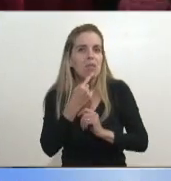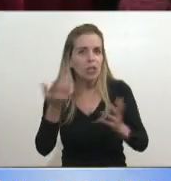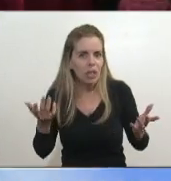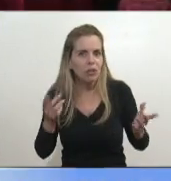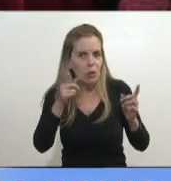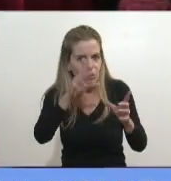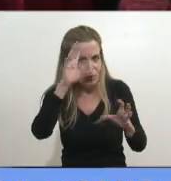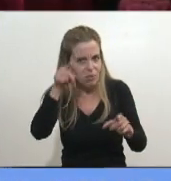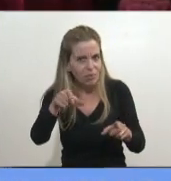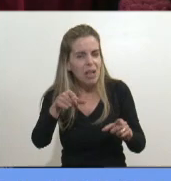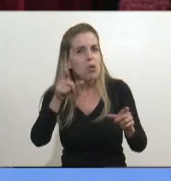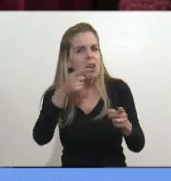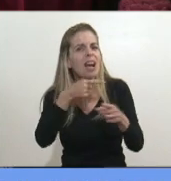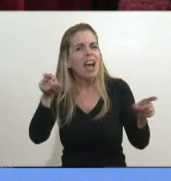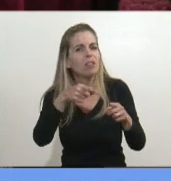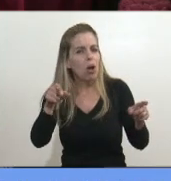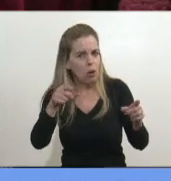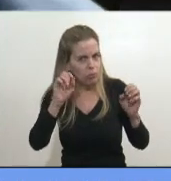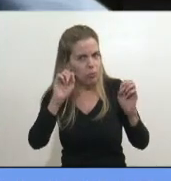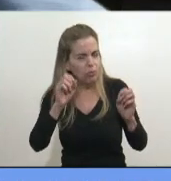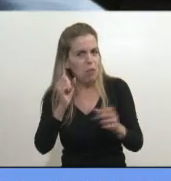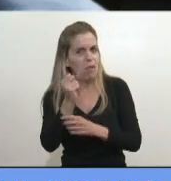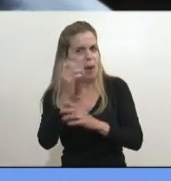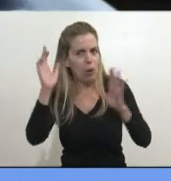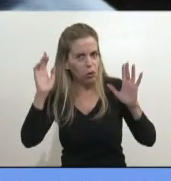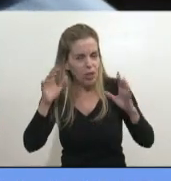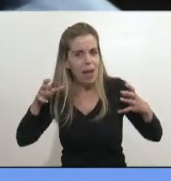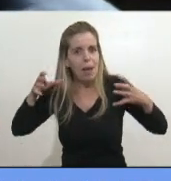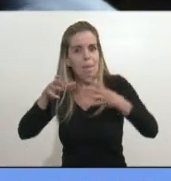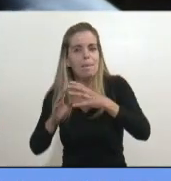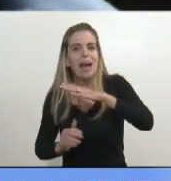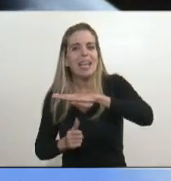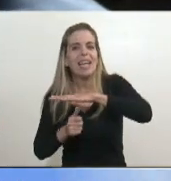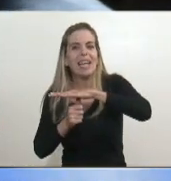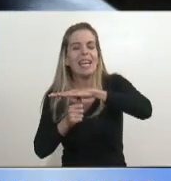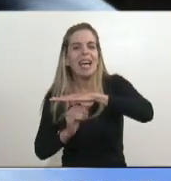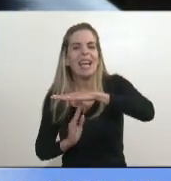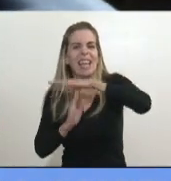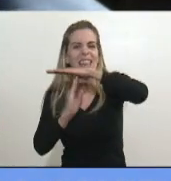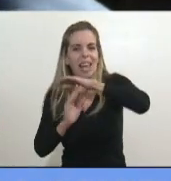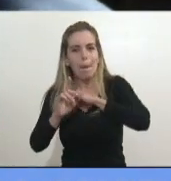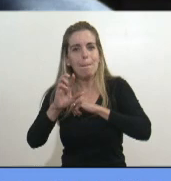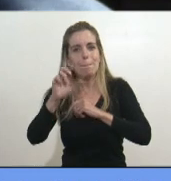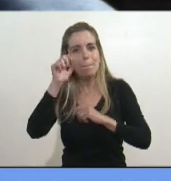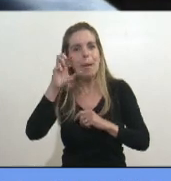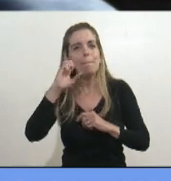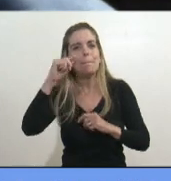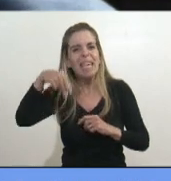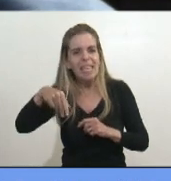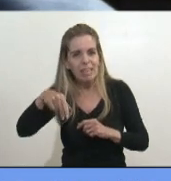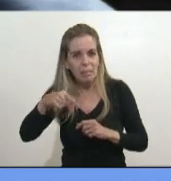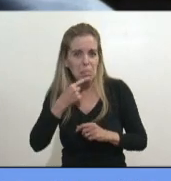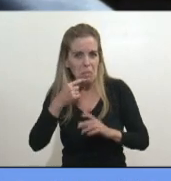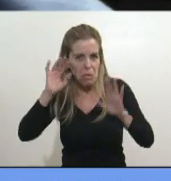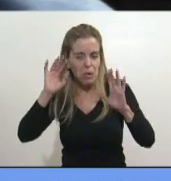fue un éxito de Paul McCartney, banda en fuga. Bueno, ahí está encabezado el líder de Pepín, se llama. Claro, es terrible, porque lo que